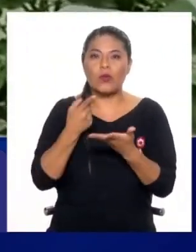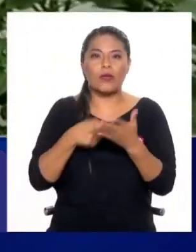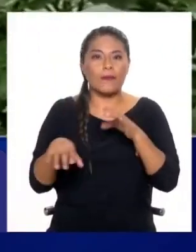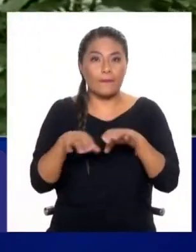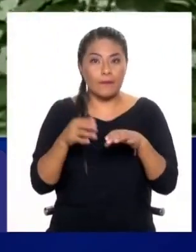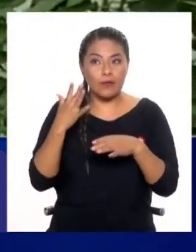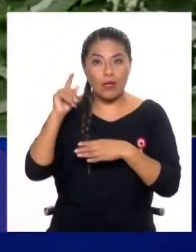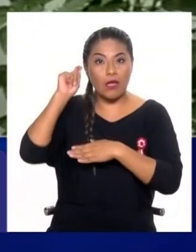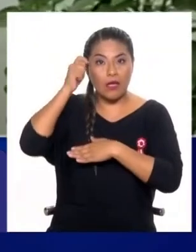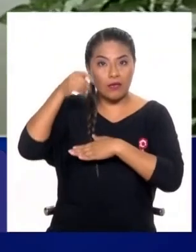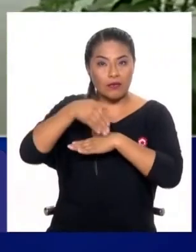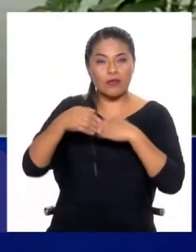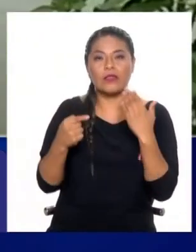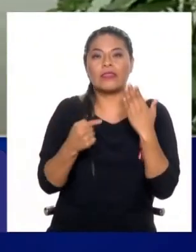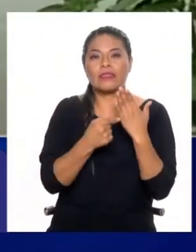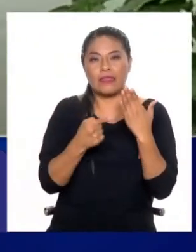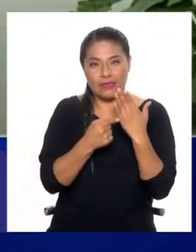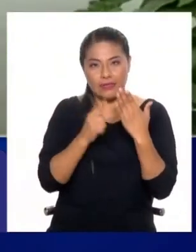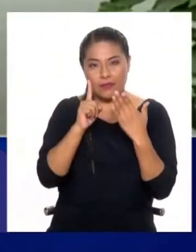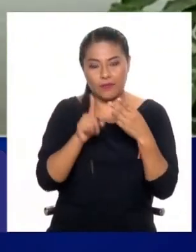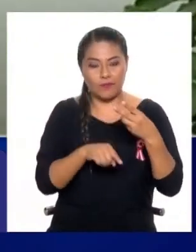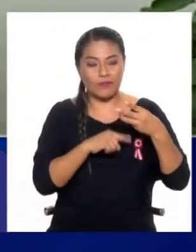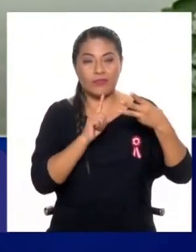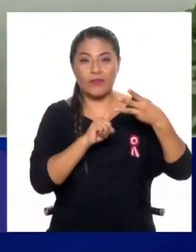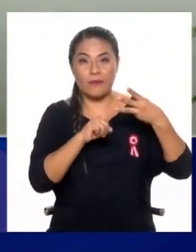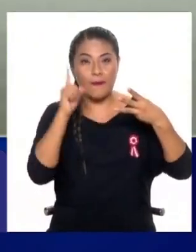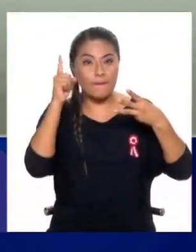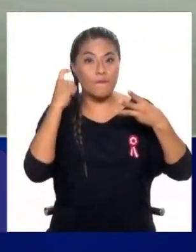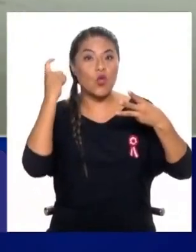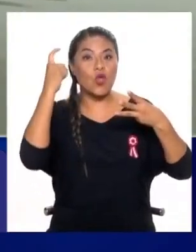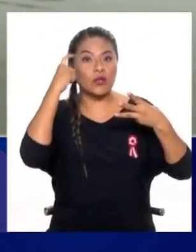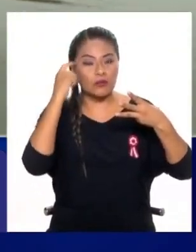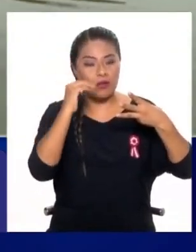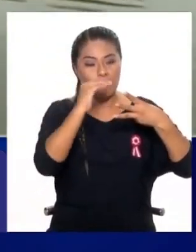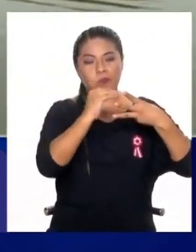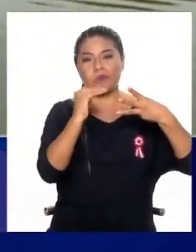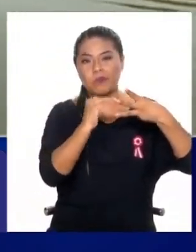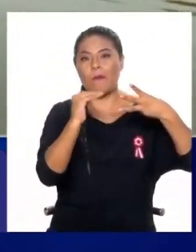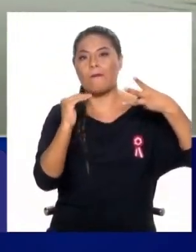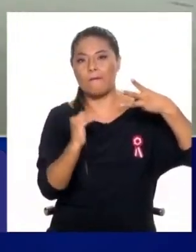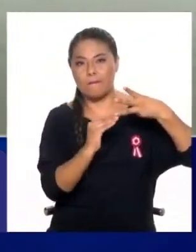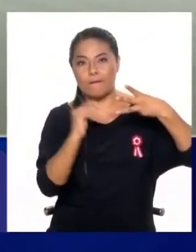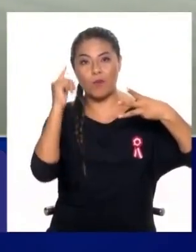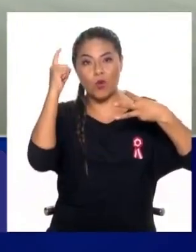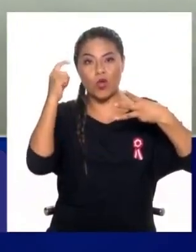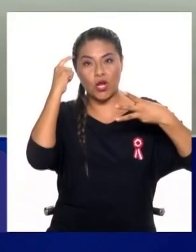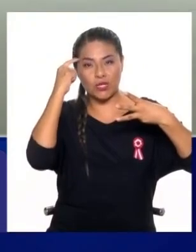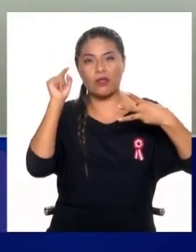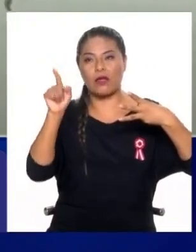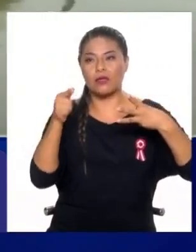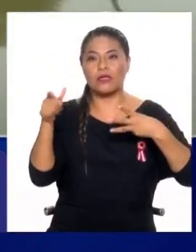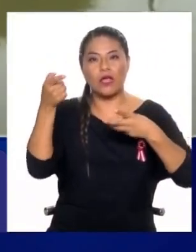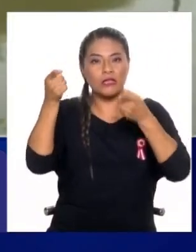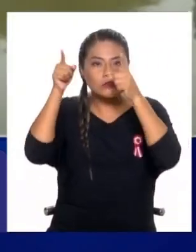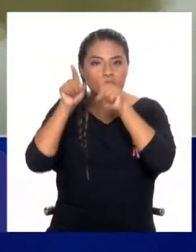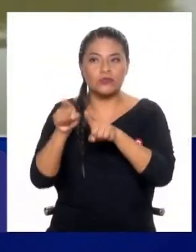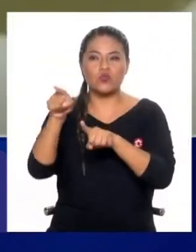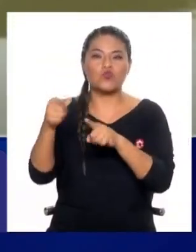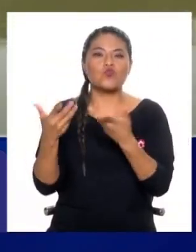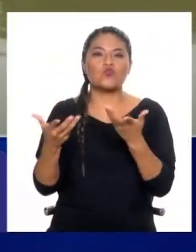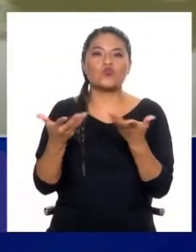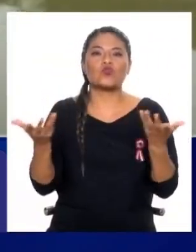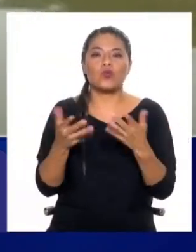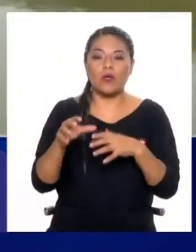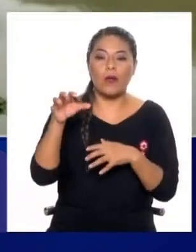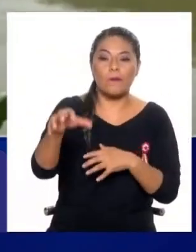los ingenieros, la parte técnica. Y finalmente la parte política. La parte política son los que toman finalmente las decisiones de qué obras se van a hacer